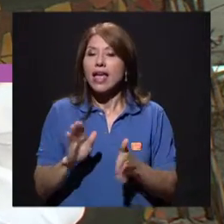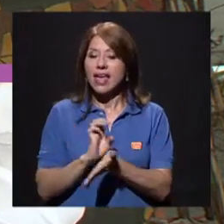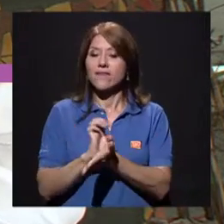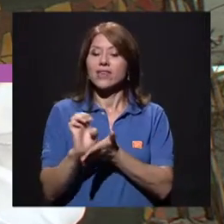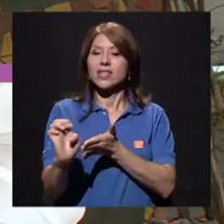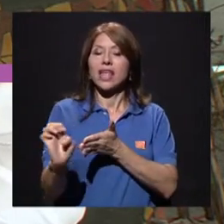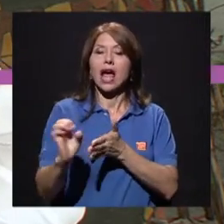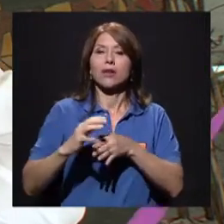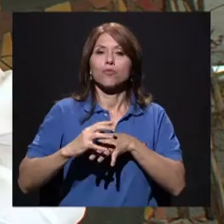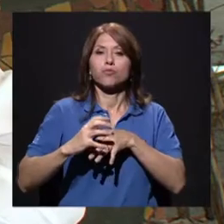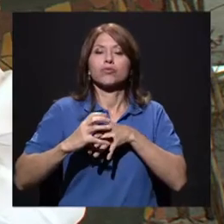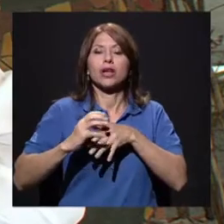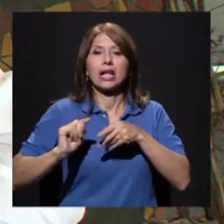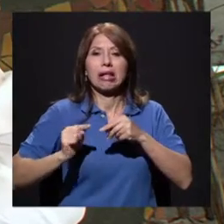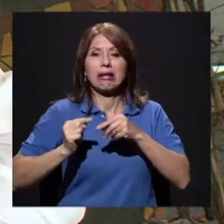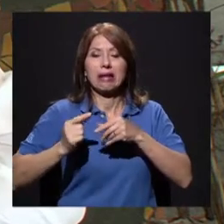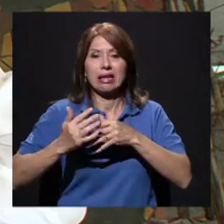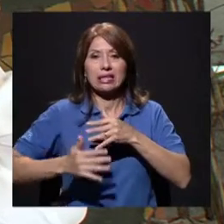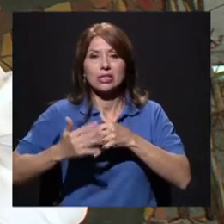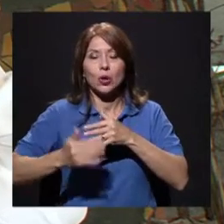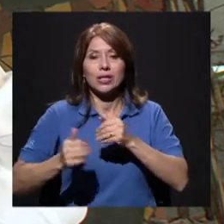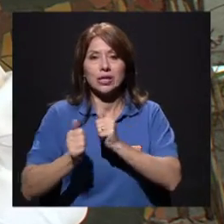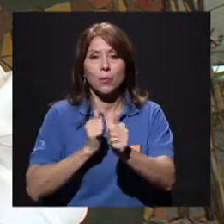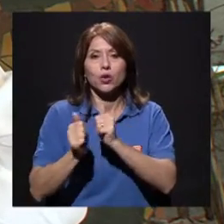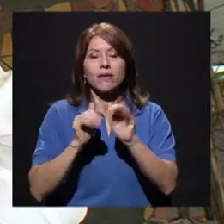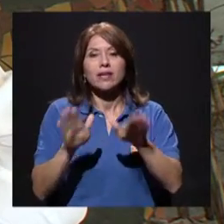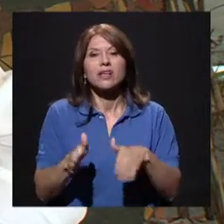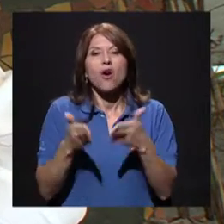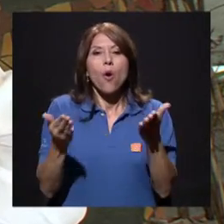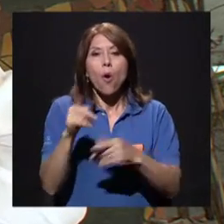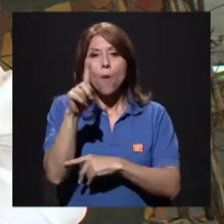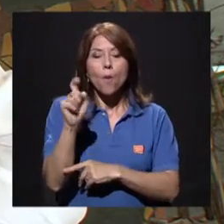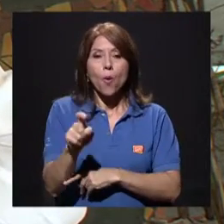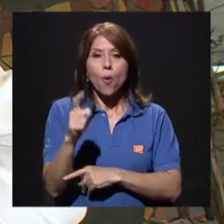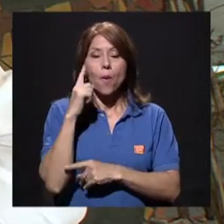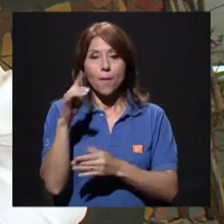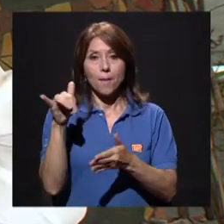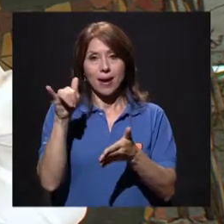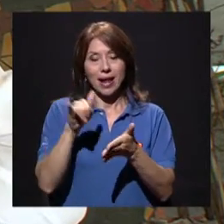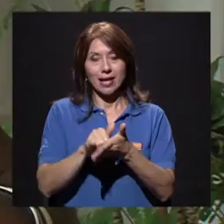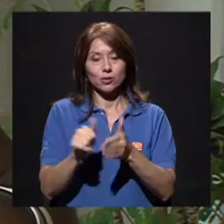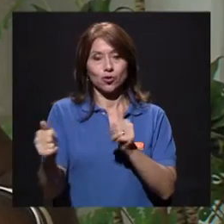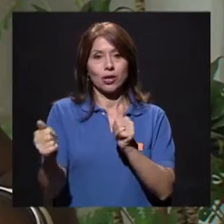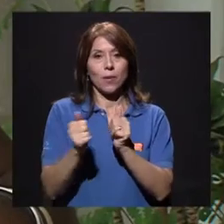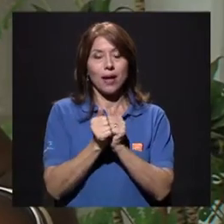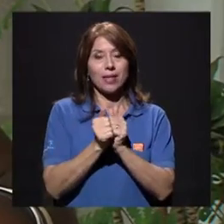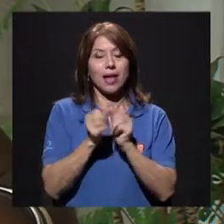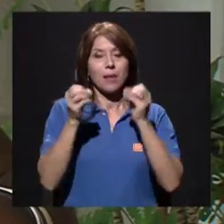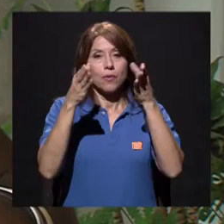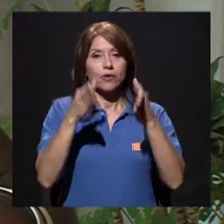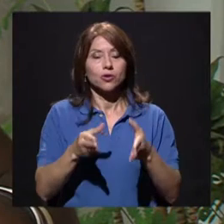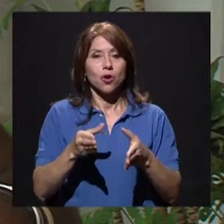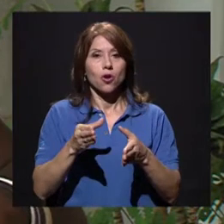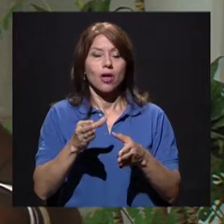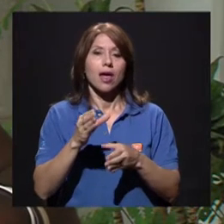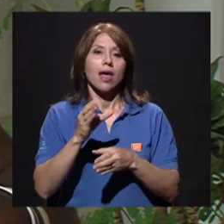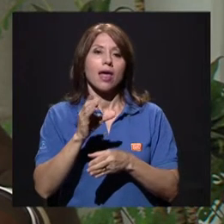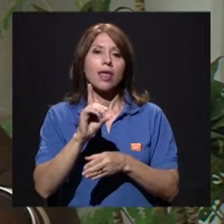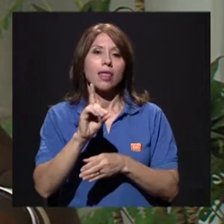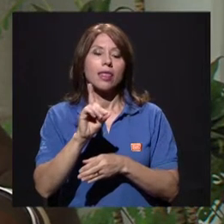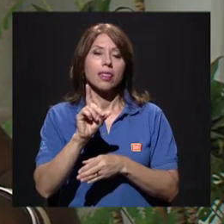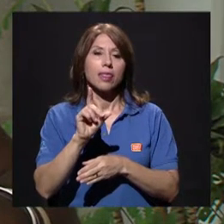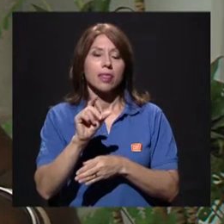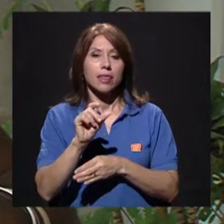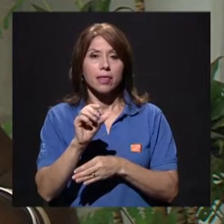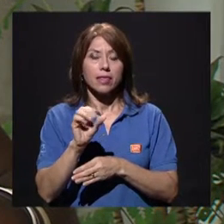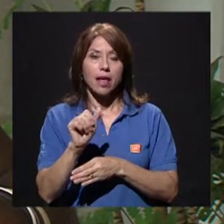las lesiones deportivas. Y para esto nos acompaña el profesor Dano Vallesmit, quien es profesor